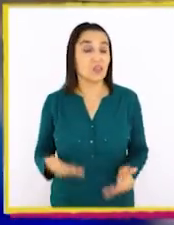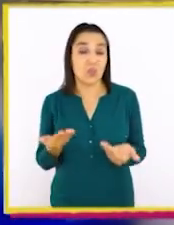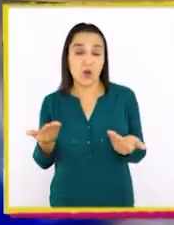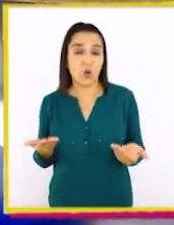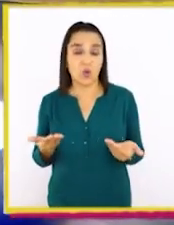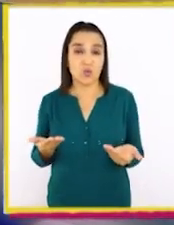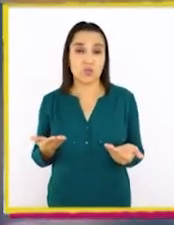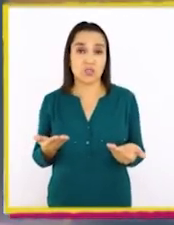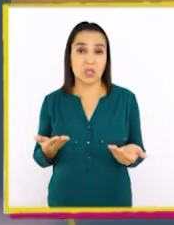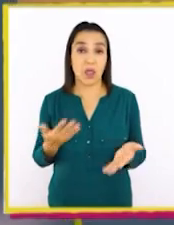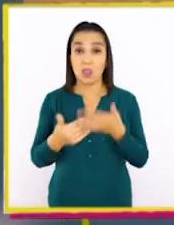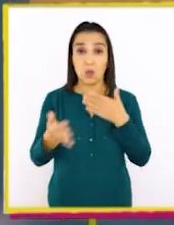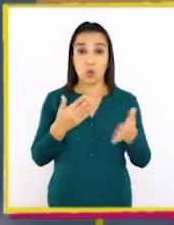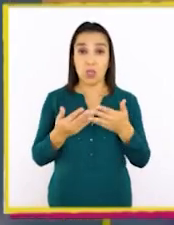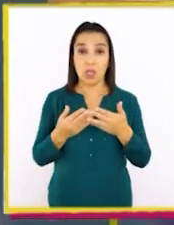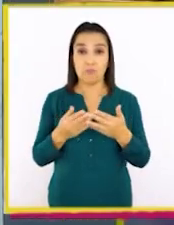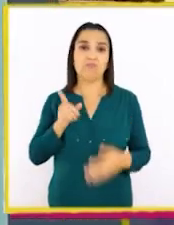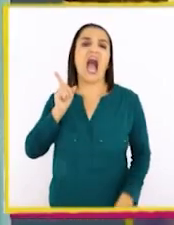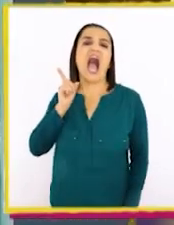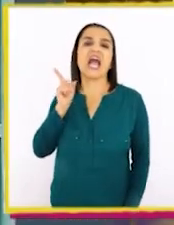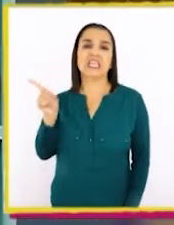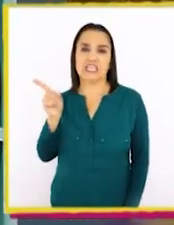Entonces va aquí.